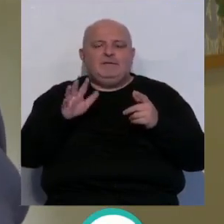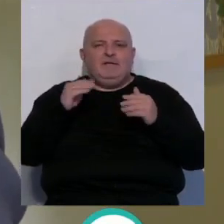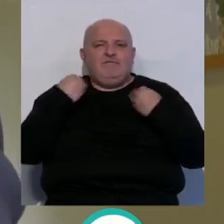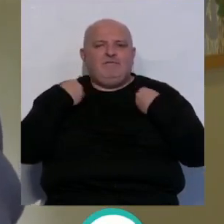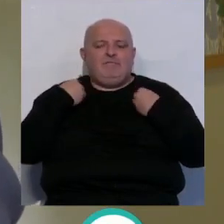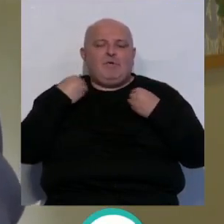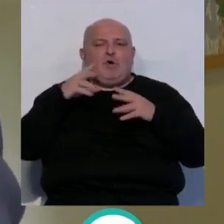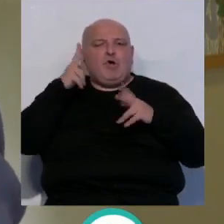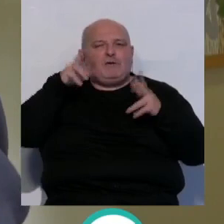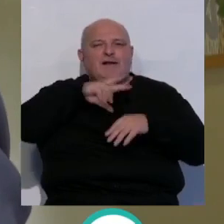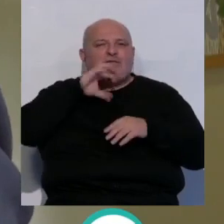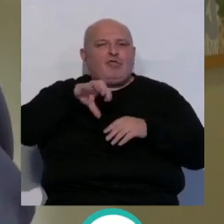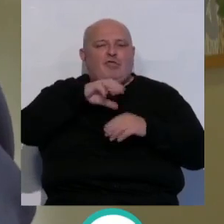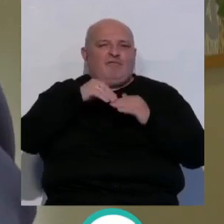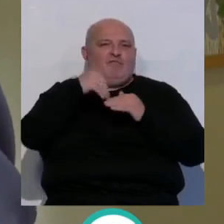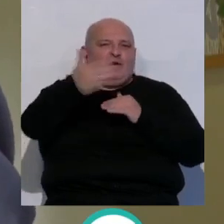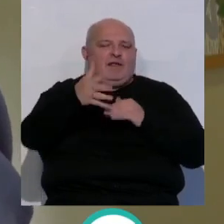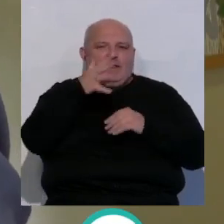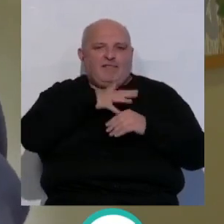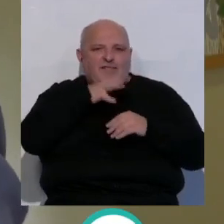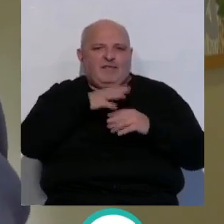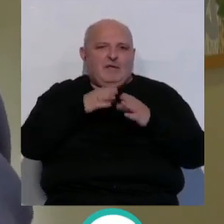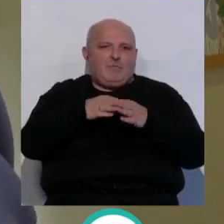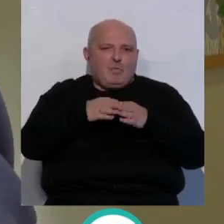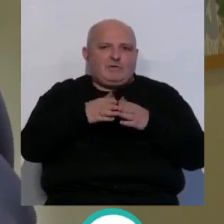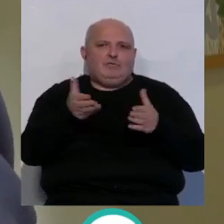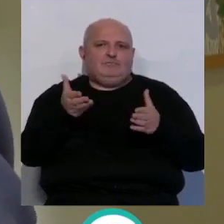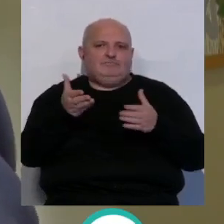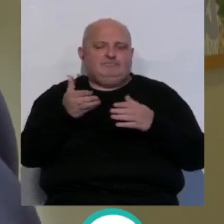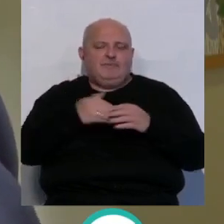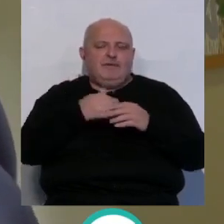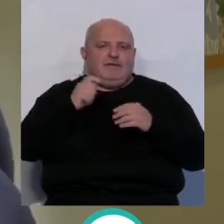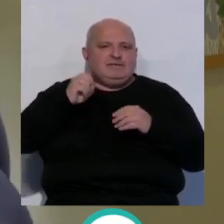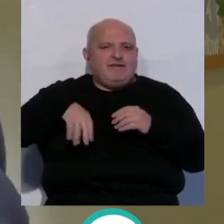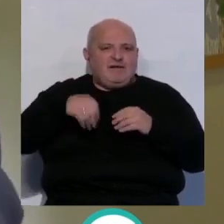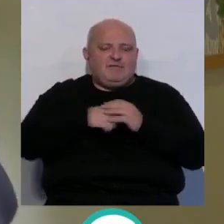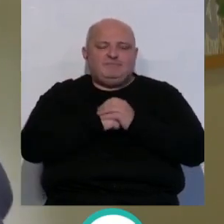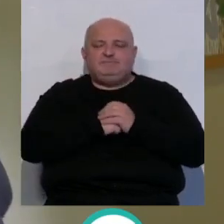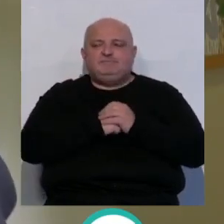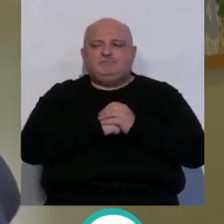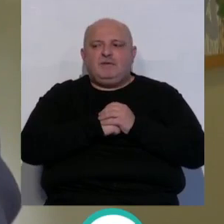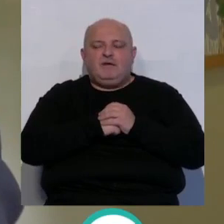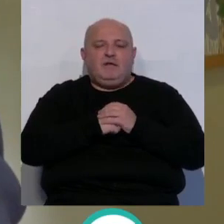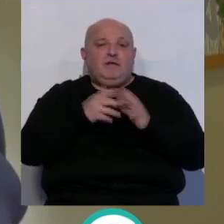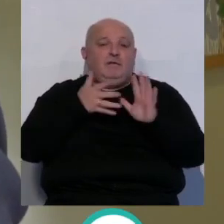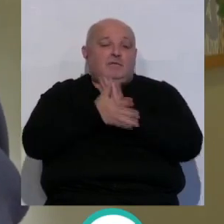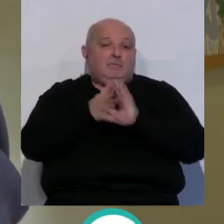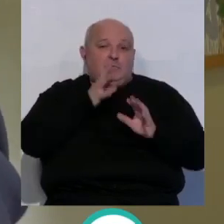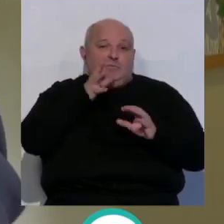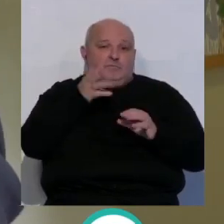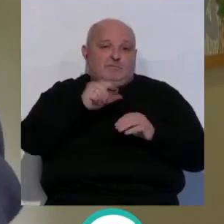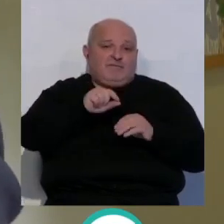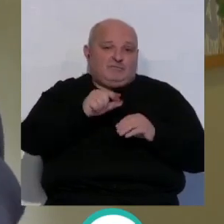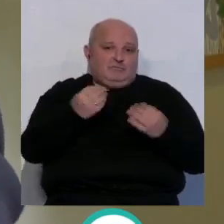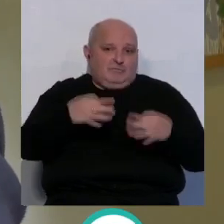fuera de la capital, ¿no? El caso de Jerez, del Puerto de Santa María, de San Fernando. Tiene su explicación, los precios son